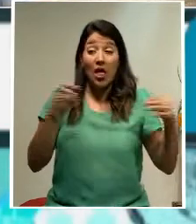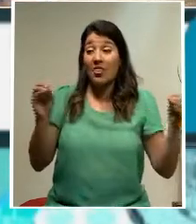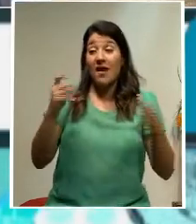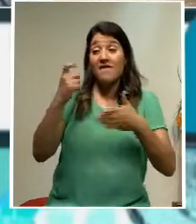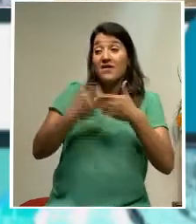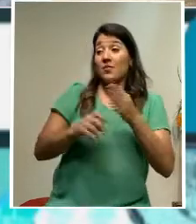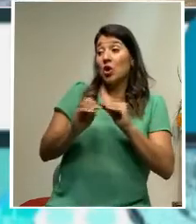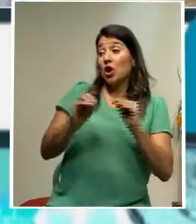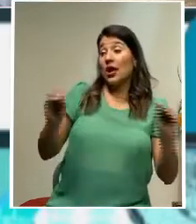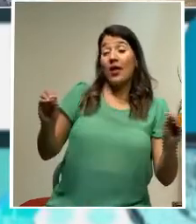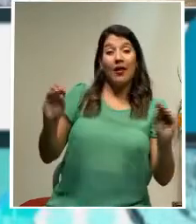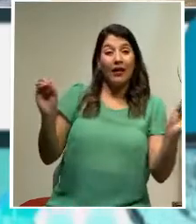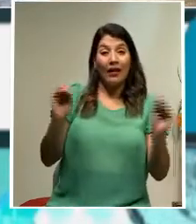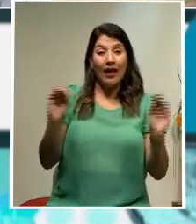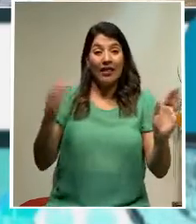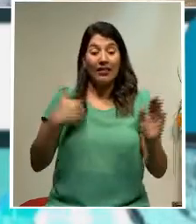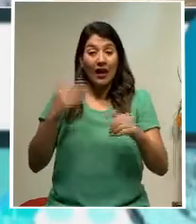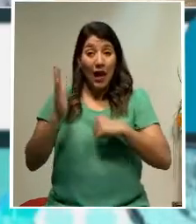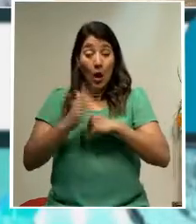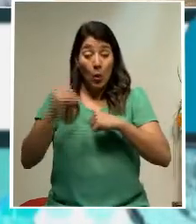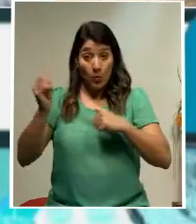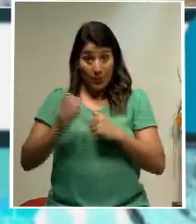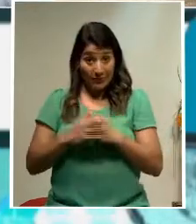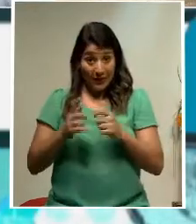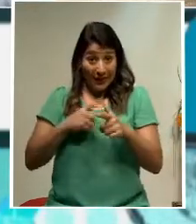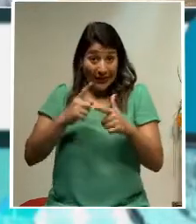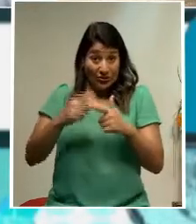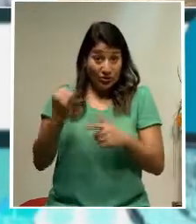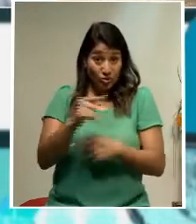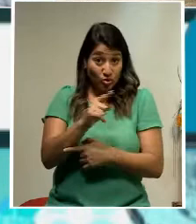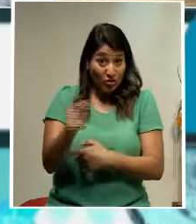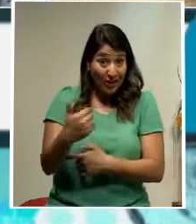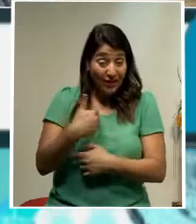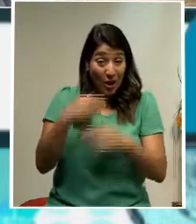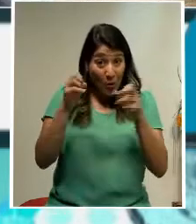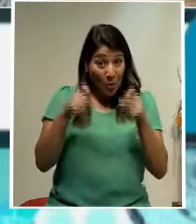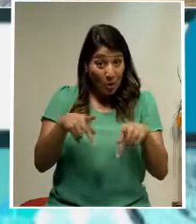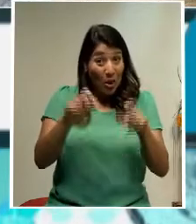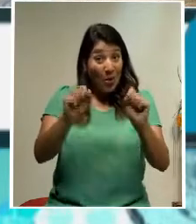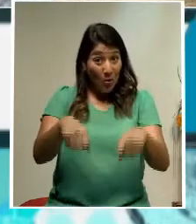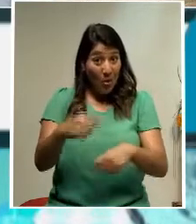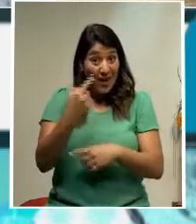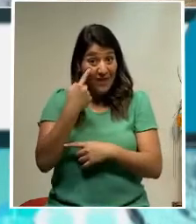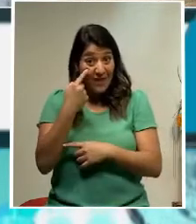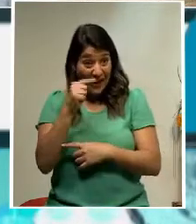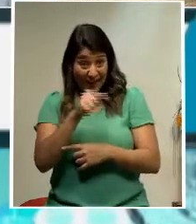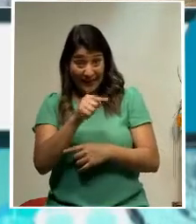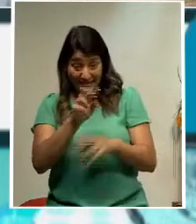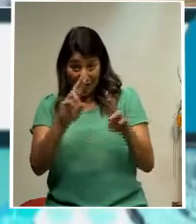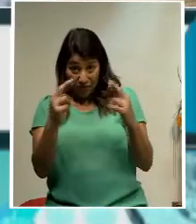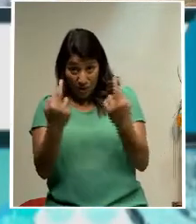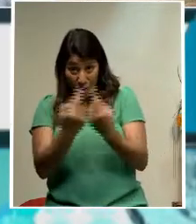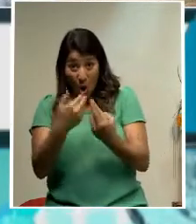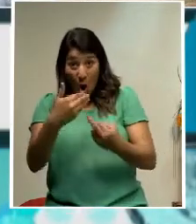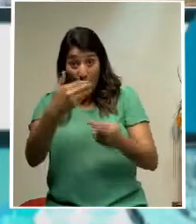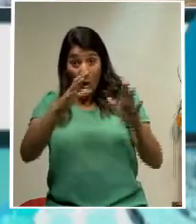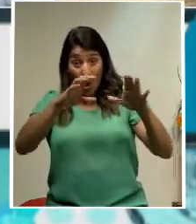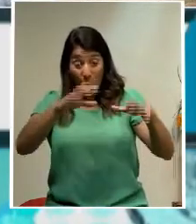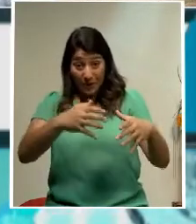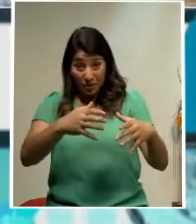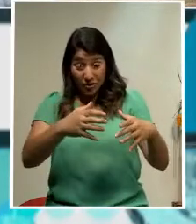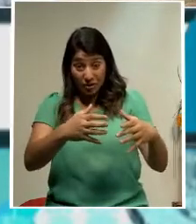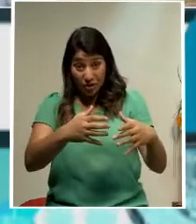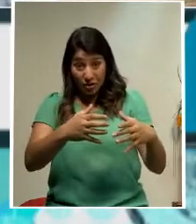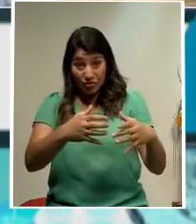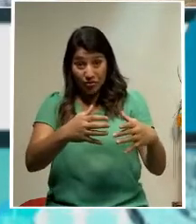responsable. Y como les digo, si tienen la oportunidad de ver alguna de las comparecencias, los invitamos a que puedan seguirla porque